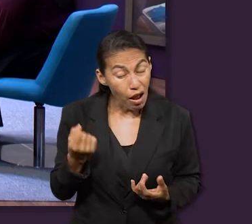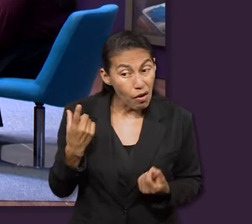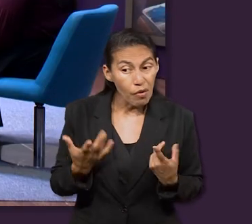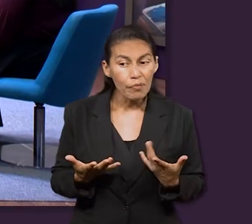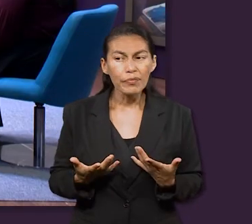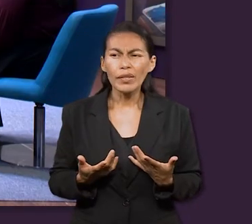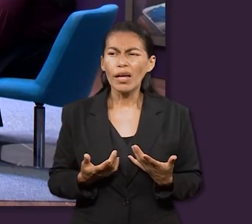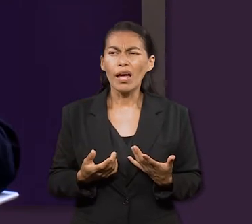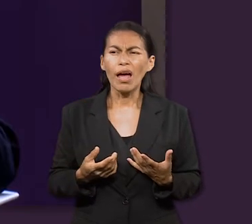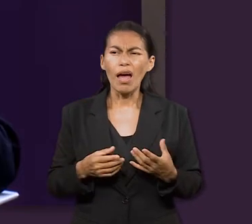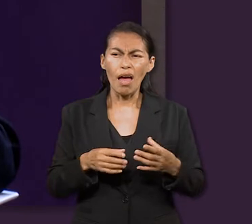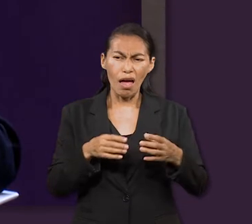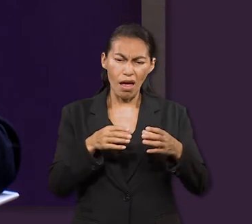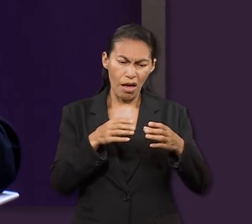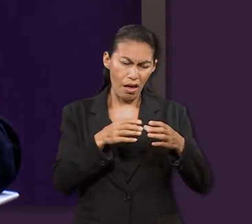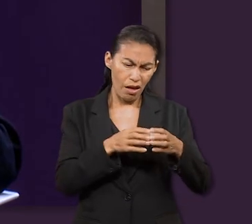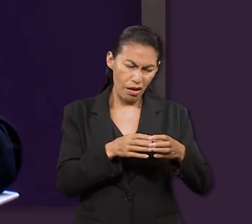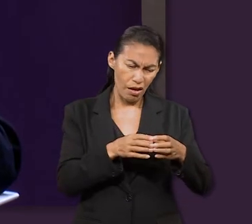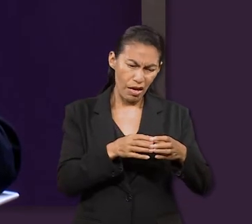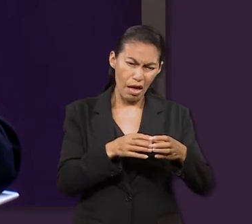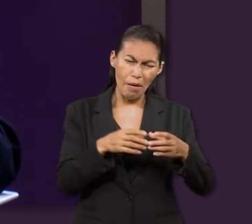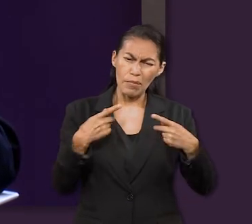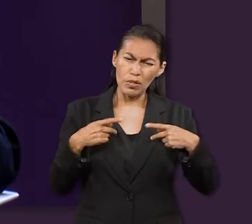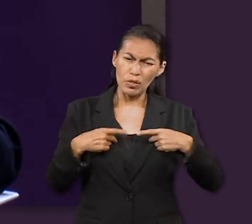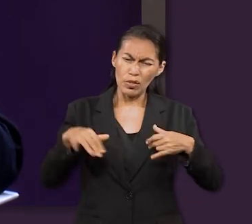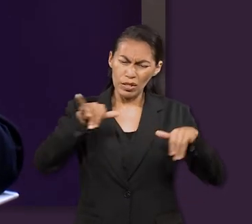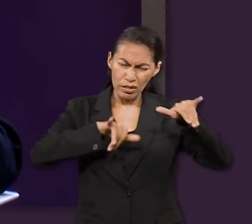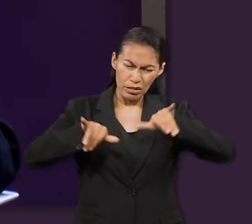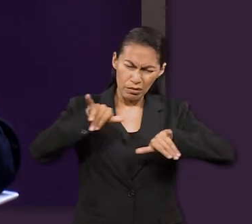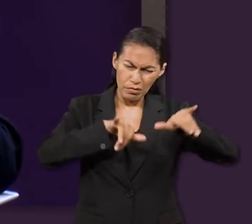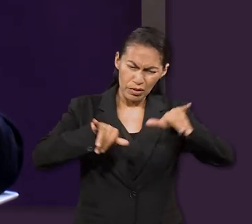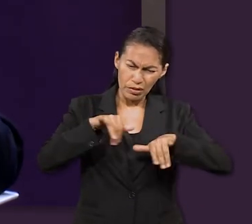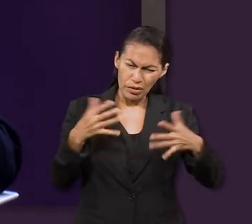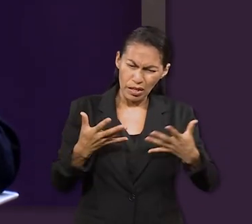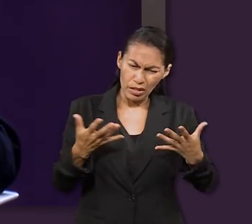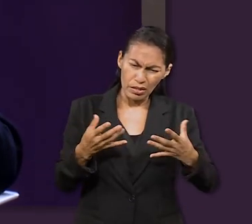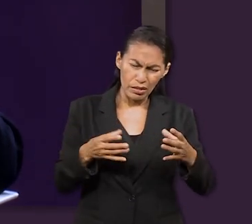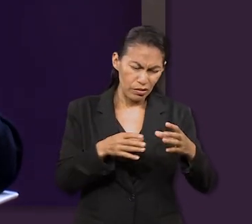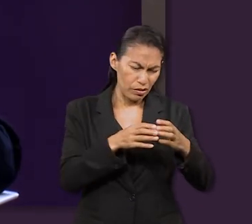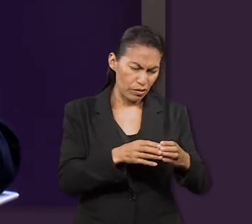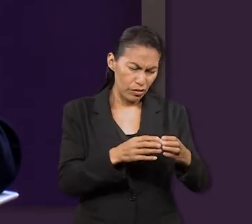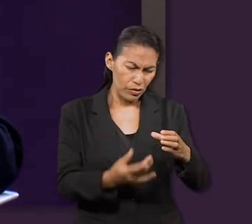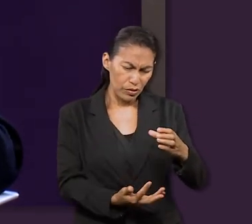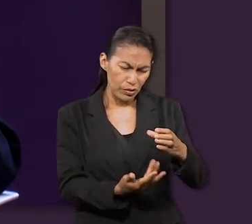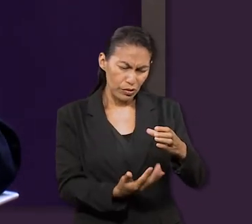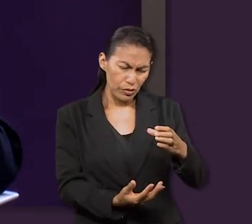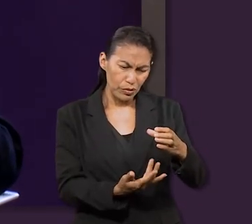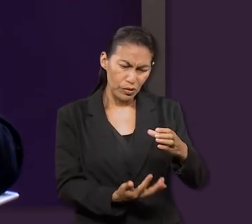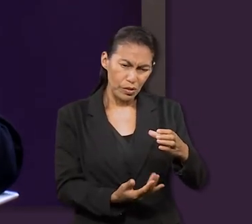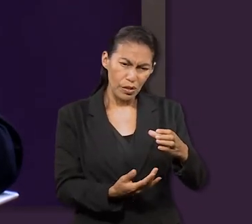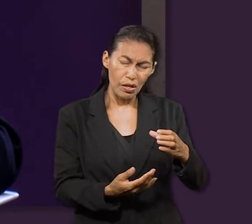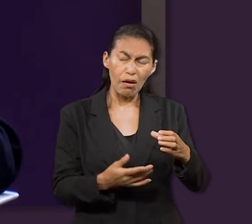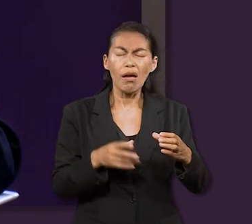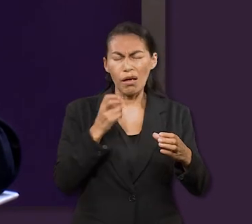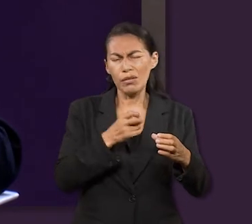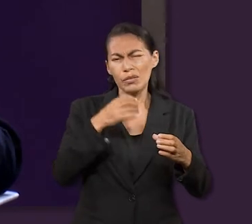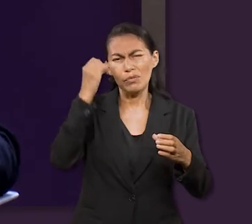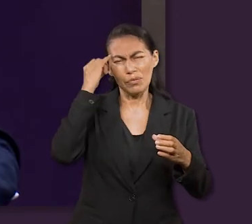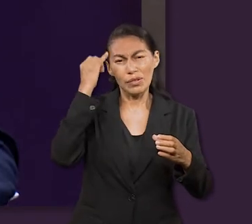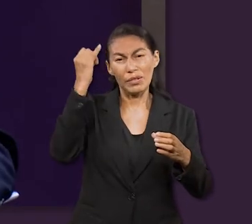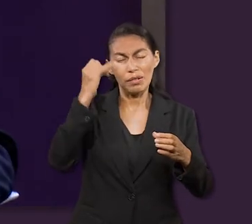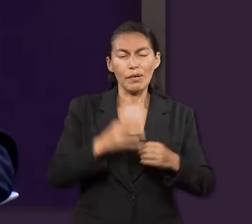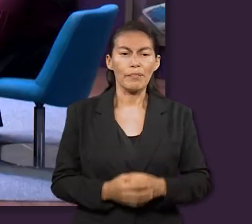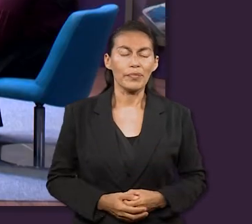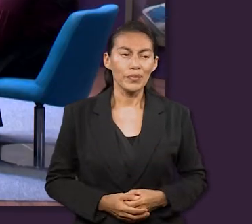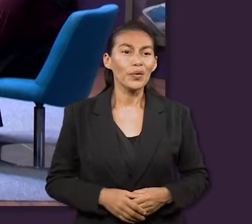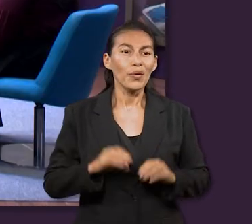El recipiente que utilizan los químicos, a lo mejor cuando hacen sus experimentos y tiene fuego, así lo